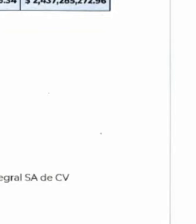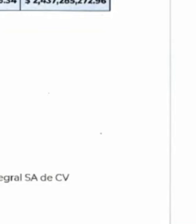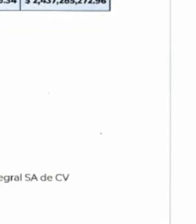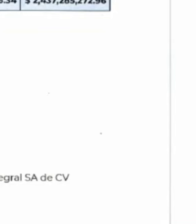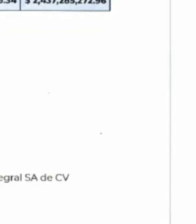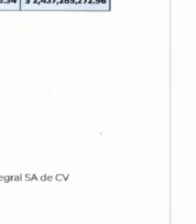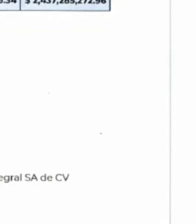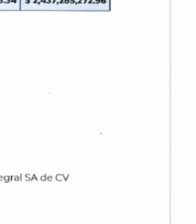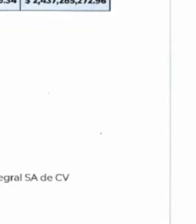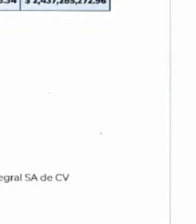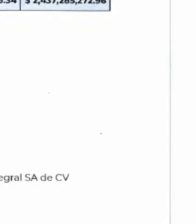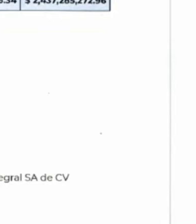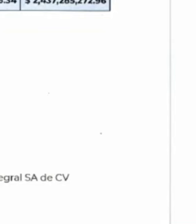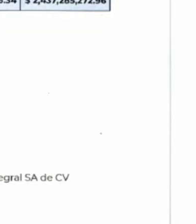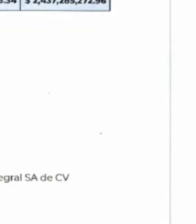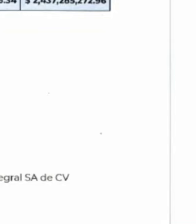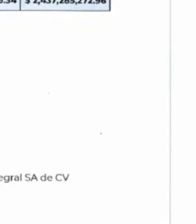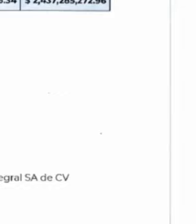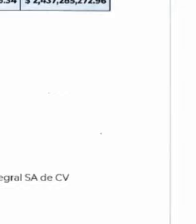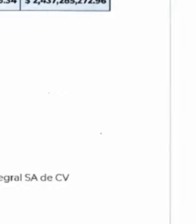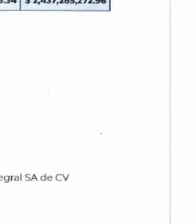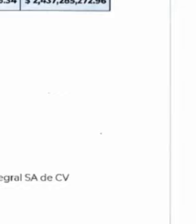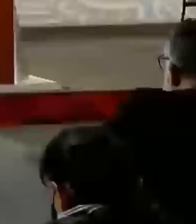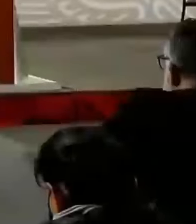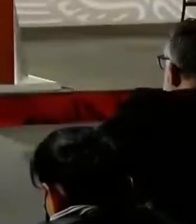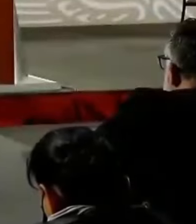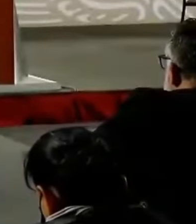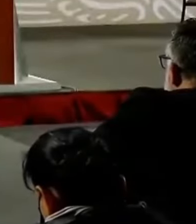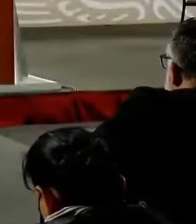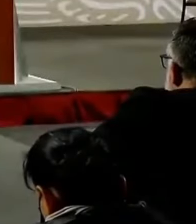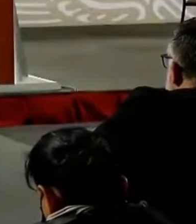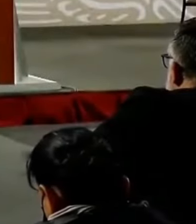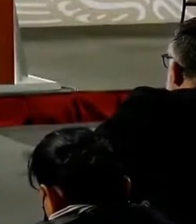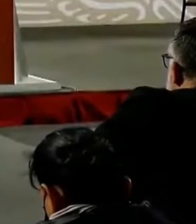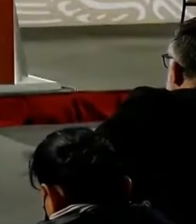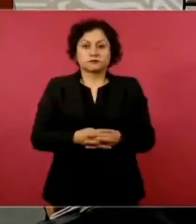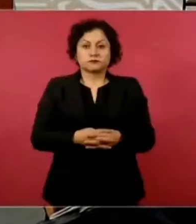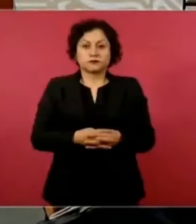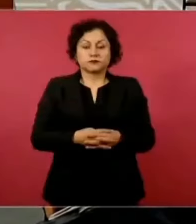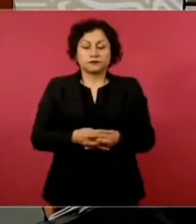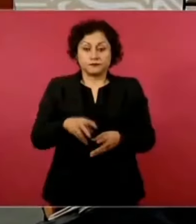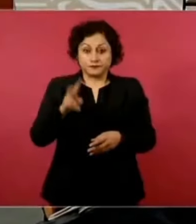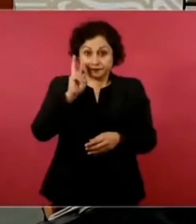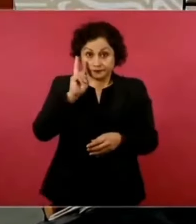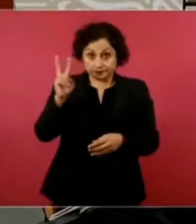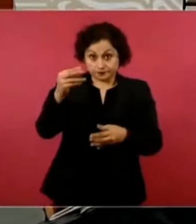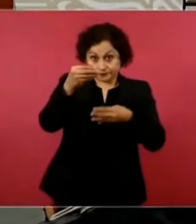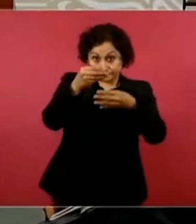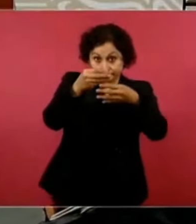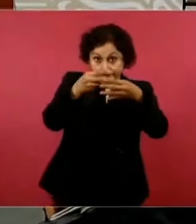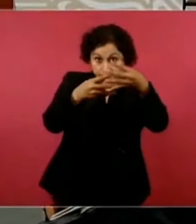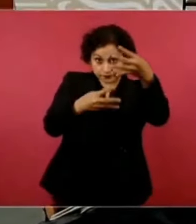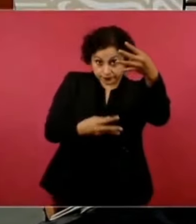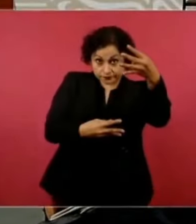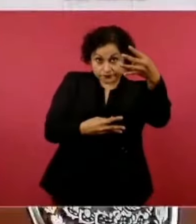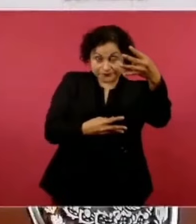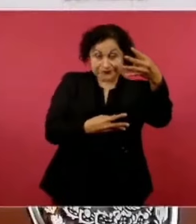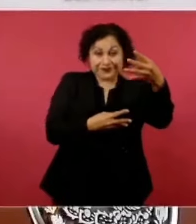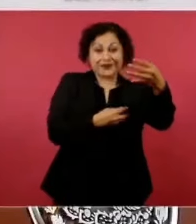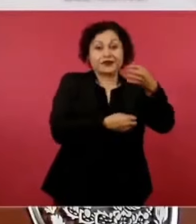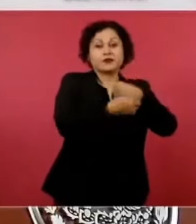de una cantidad significativa desde el año 2019 a 2024,